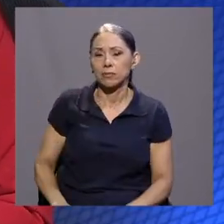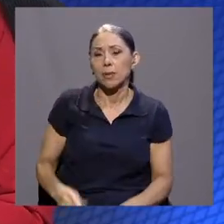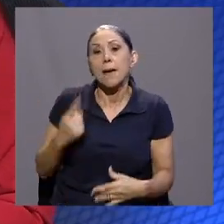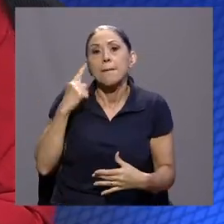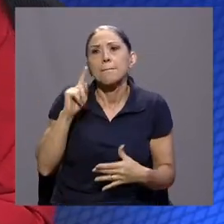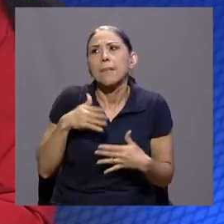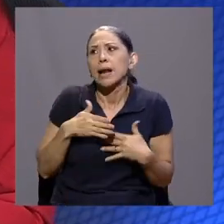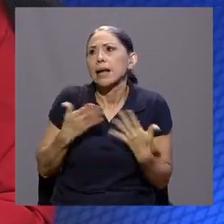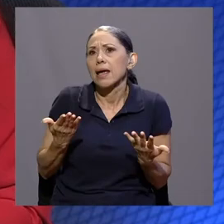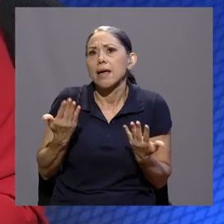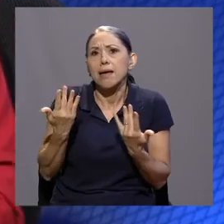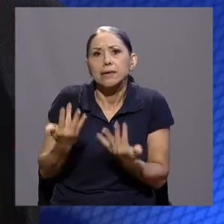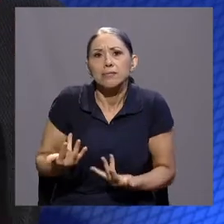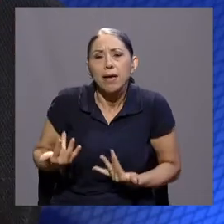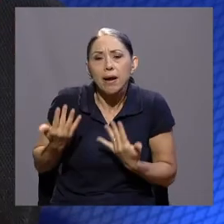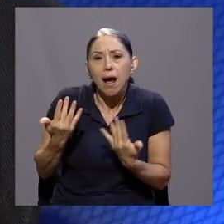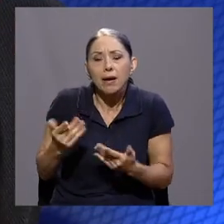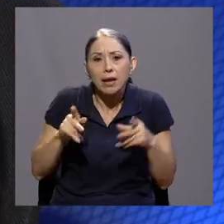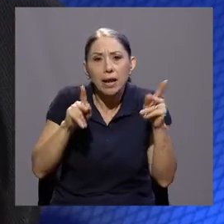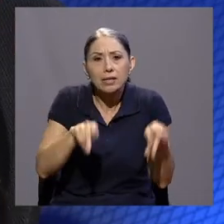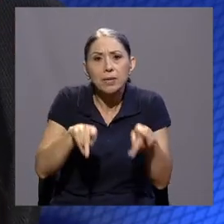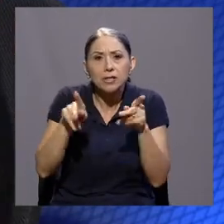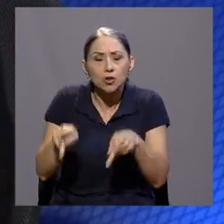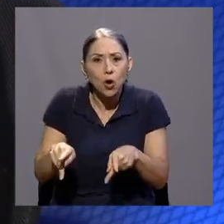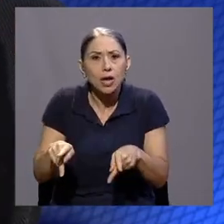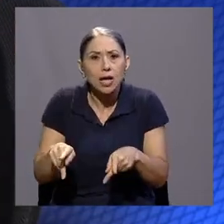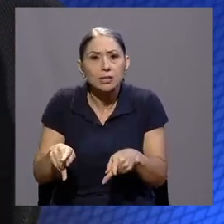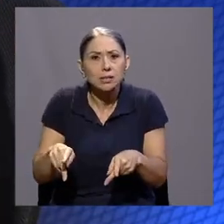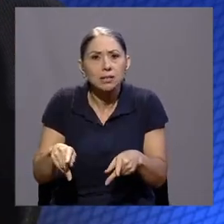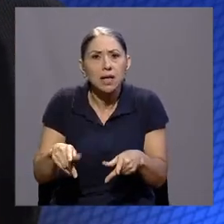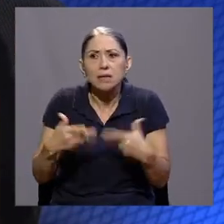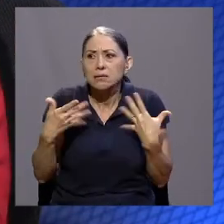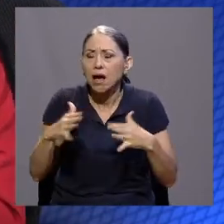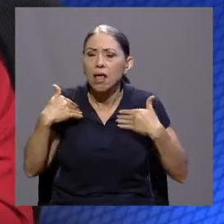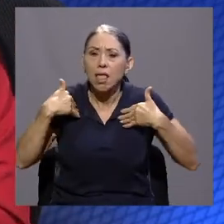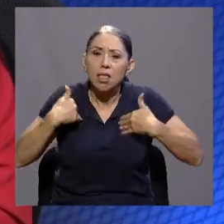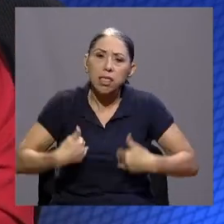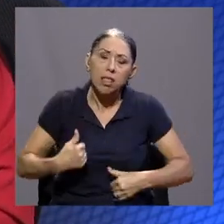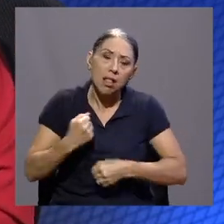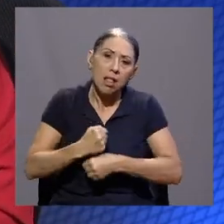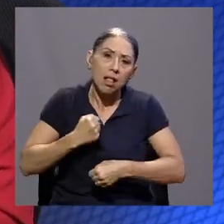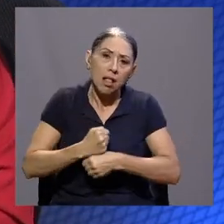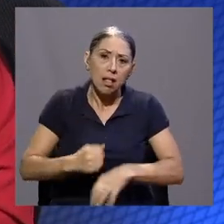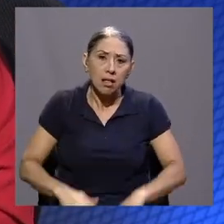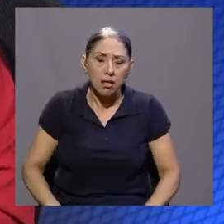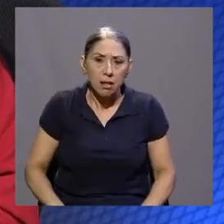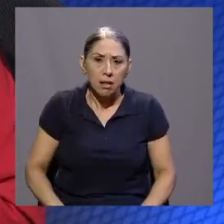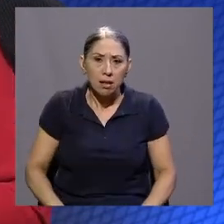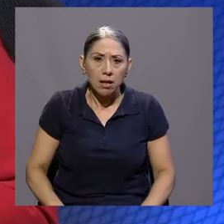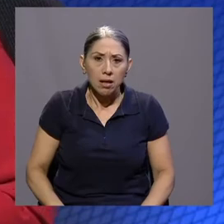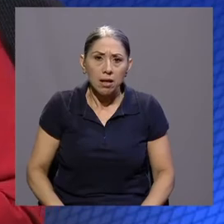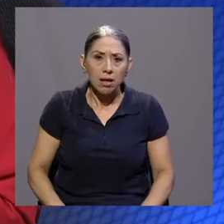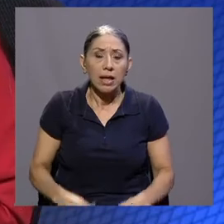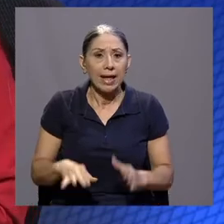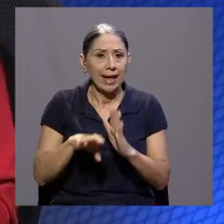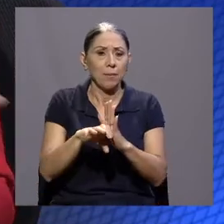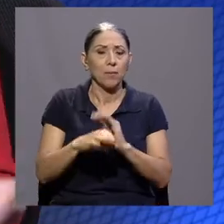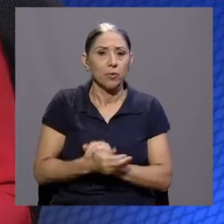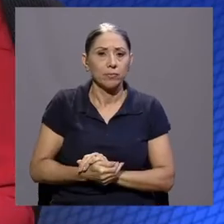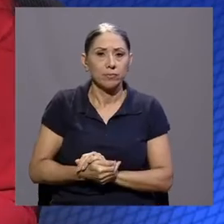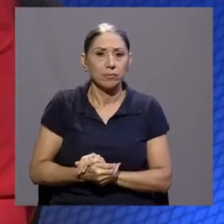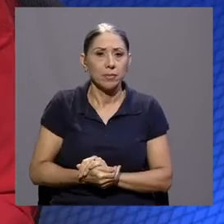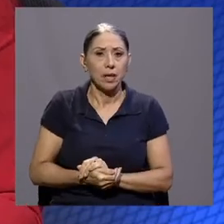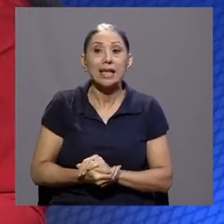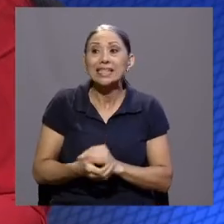esperar que las personas lleguen hasta un desgaste ocupacional laboral, por ejemplo, en este caso. Si se le puede llegar en la